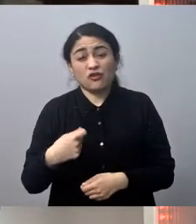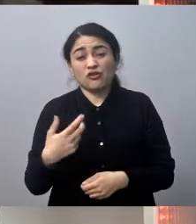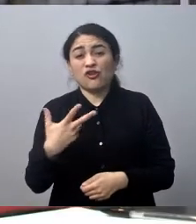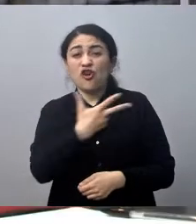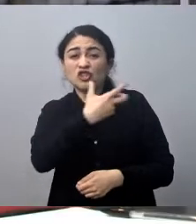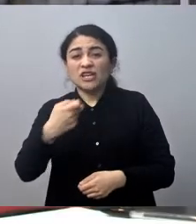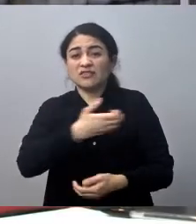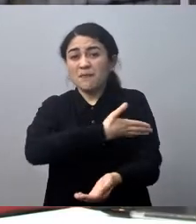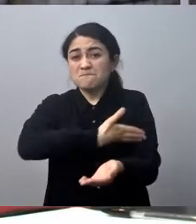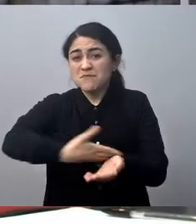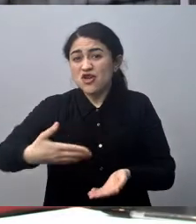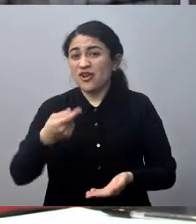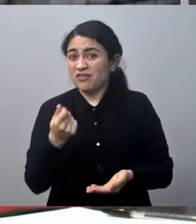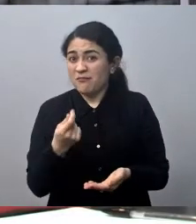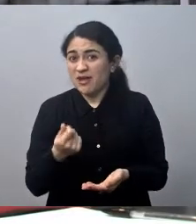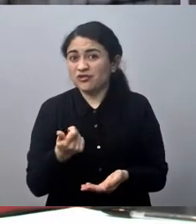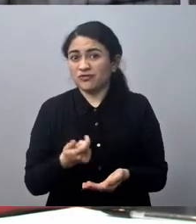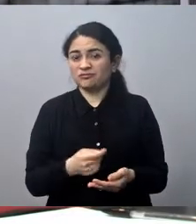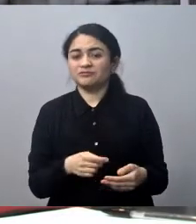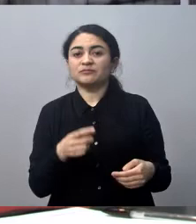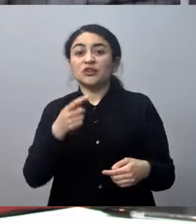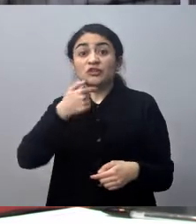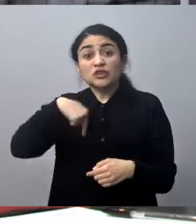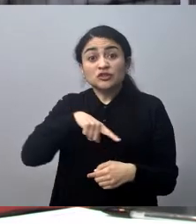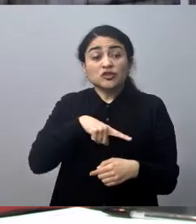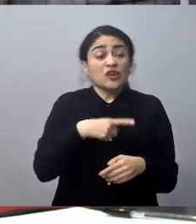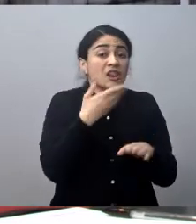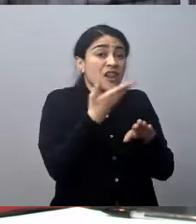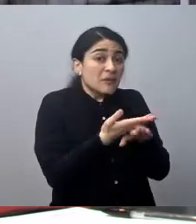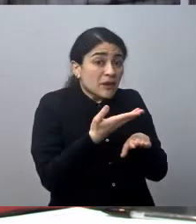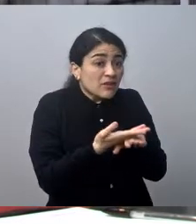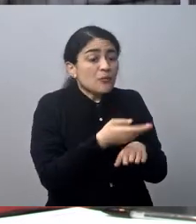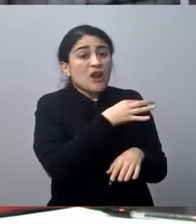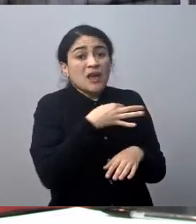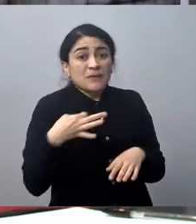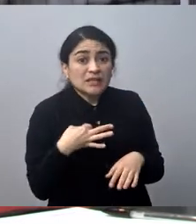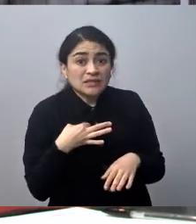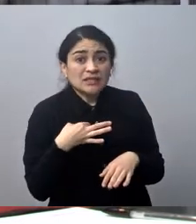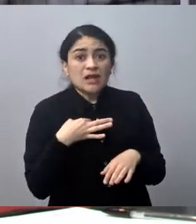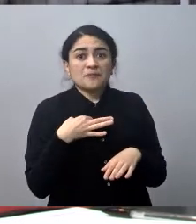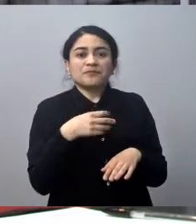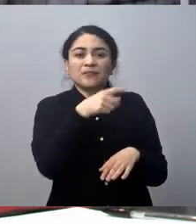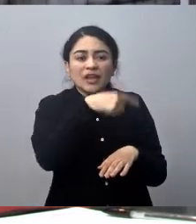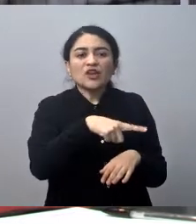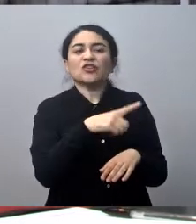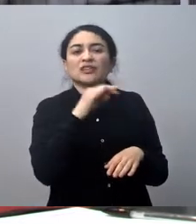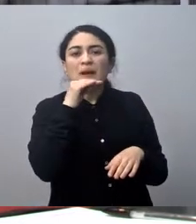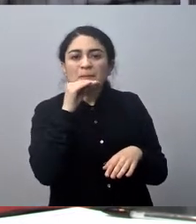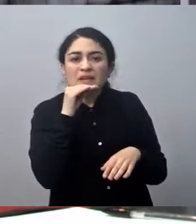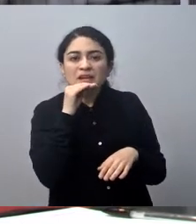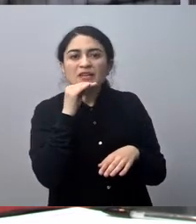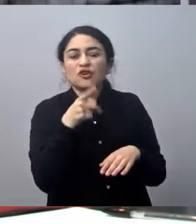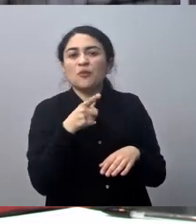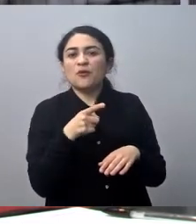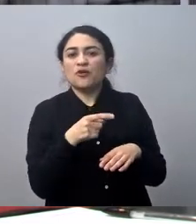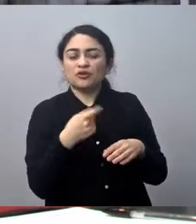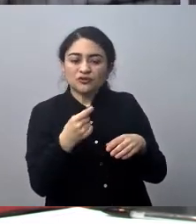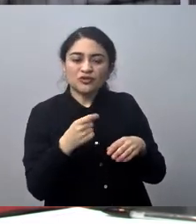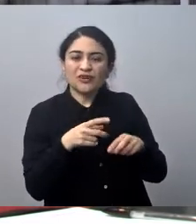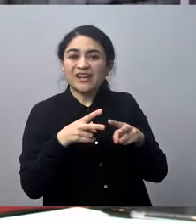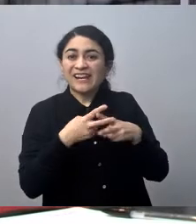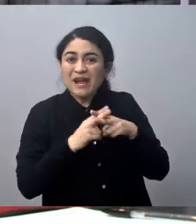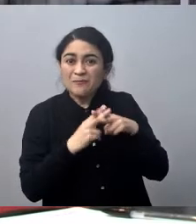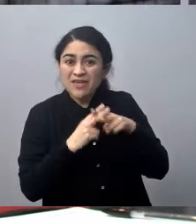Entonces, bueno, le pedimos a la ministra también que nos pudiera considerar en las mediciones